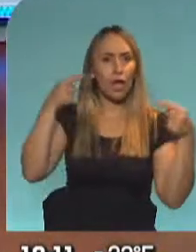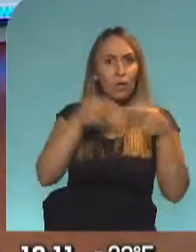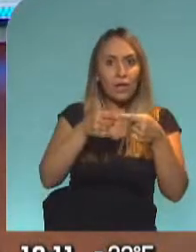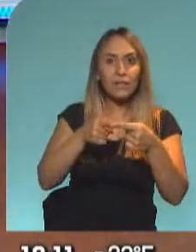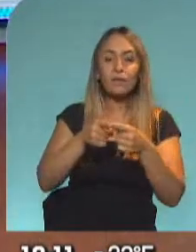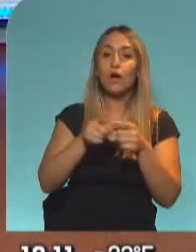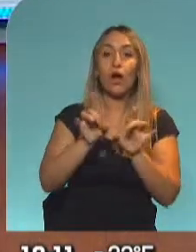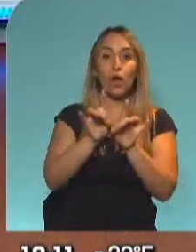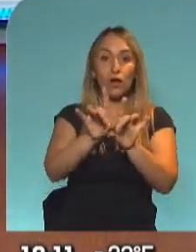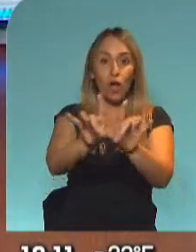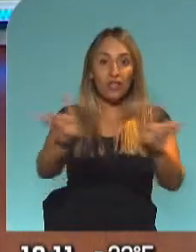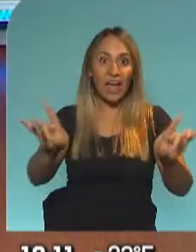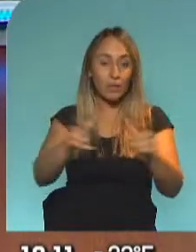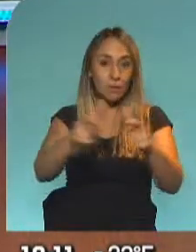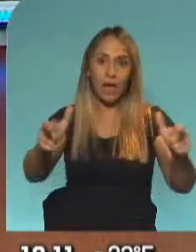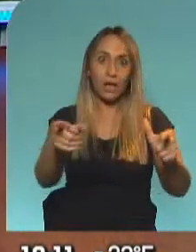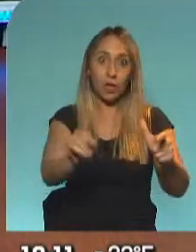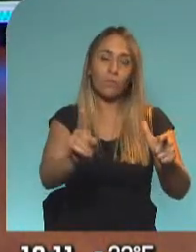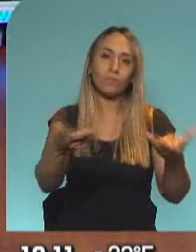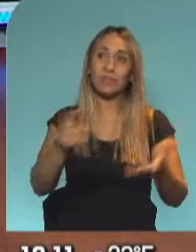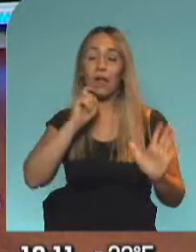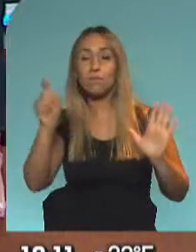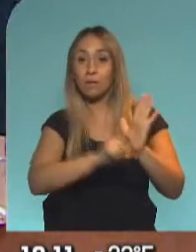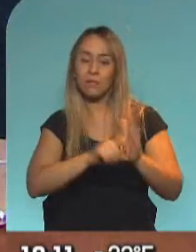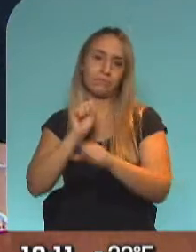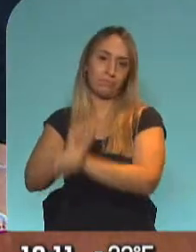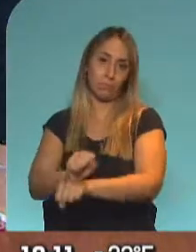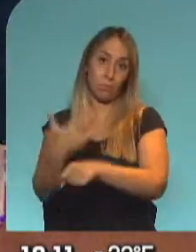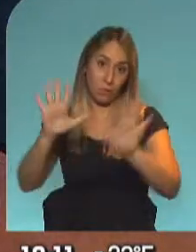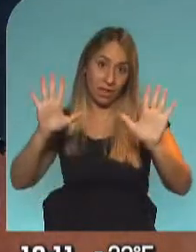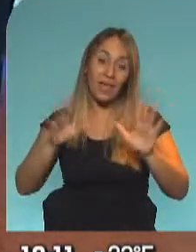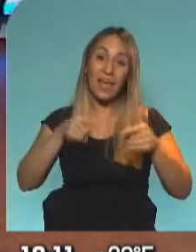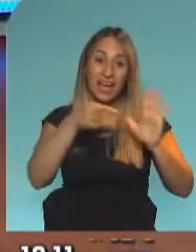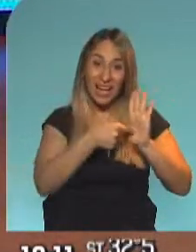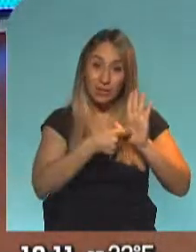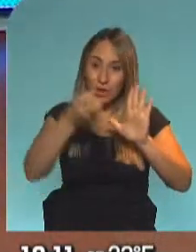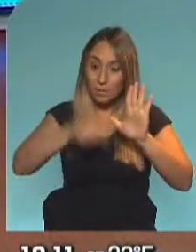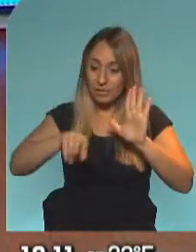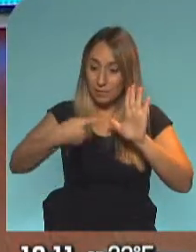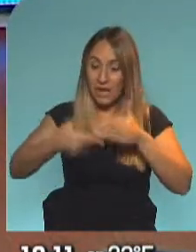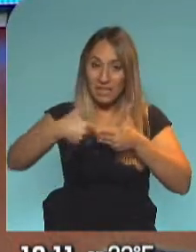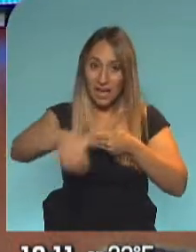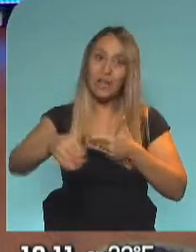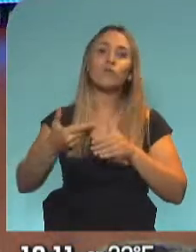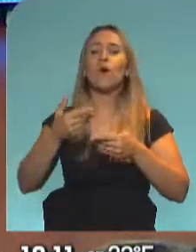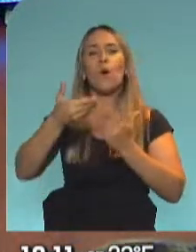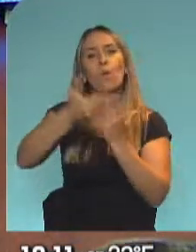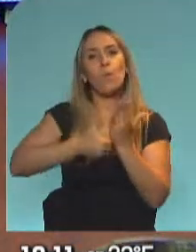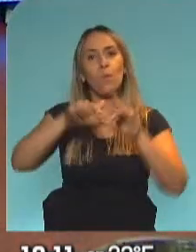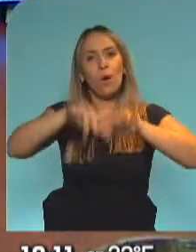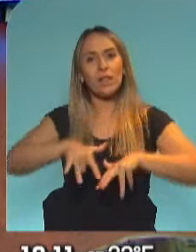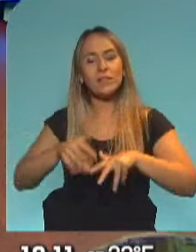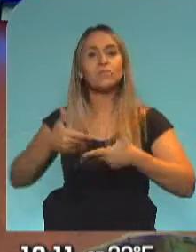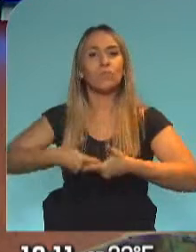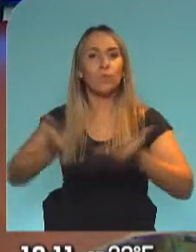una epidemia. Atención, porque esto se haría valer si alguien a partir de mañana, que es cuando ya va a estar publicado este decreto en el boletín oficial y cuando van a entrar en rigor